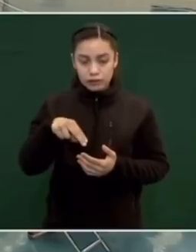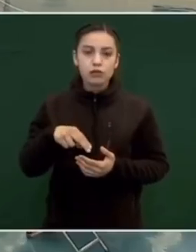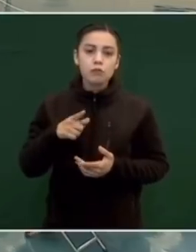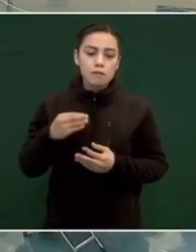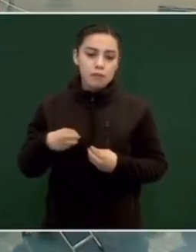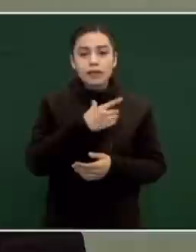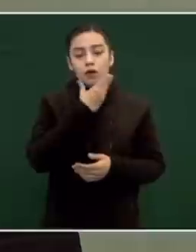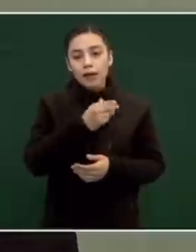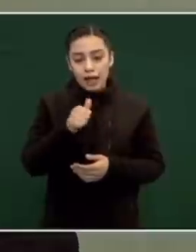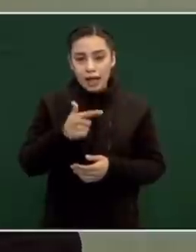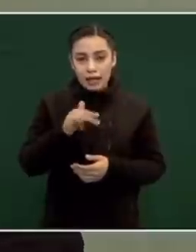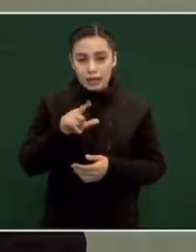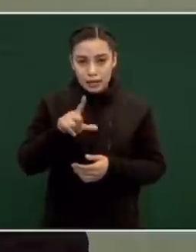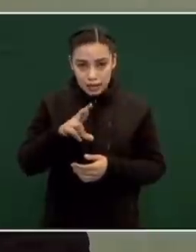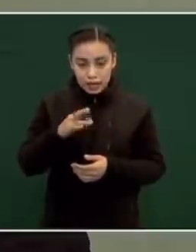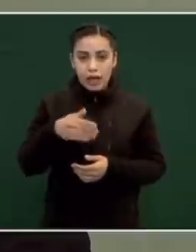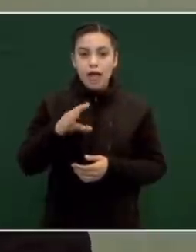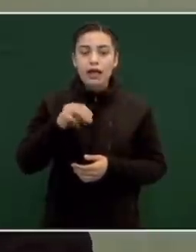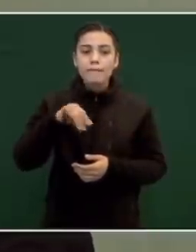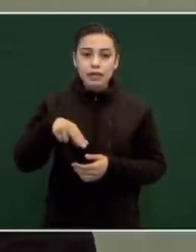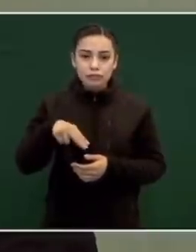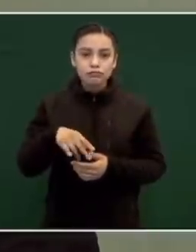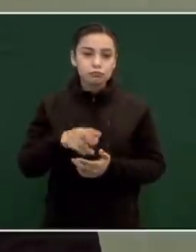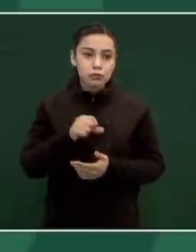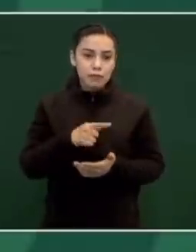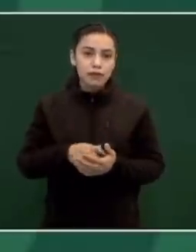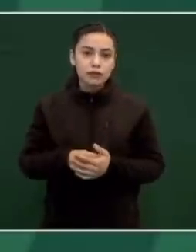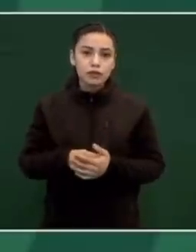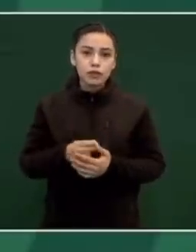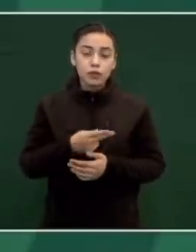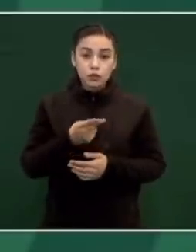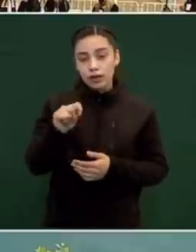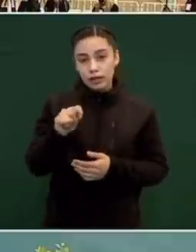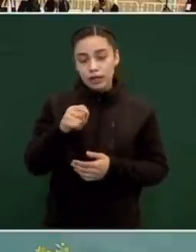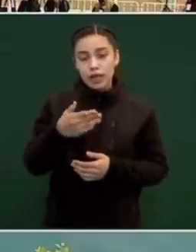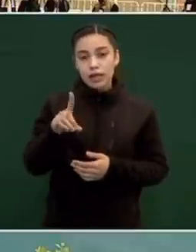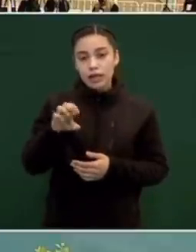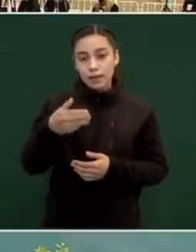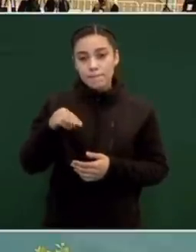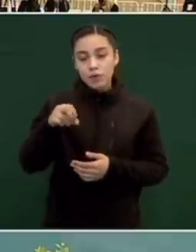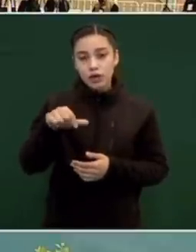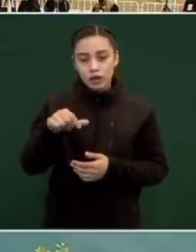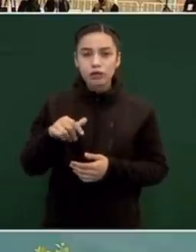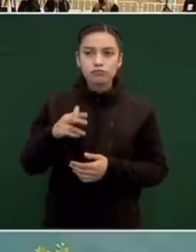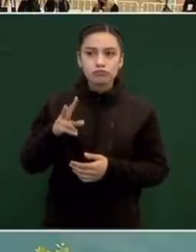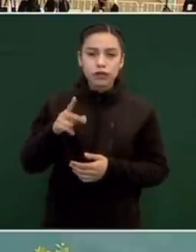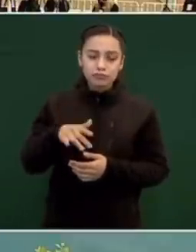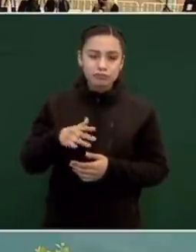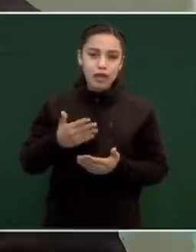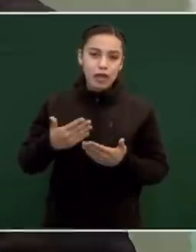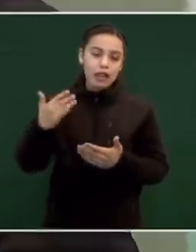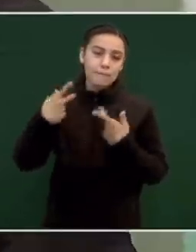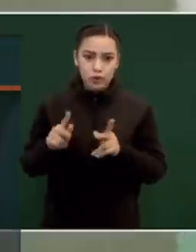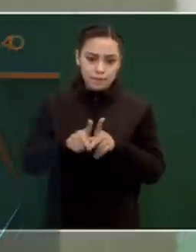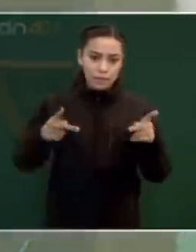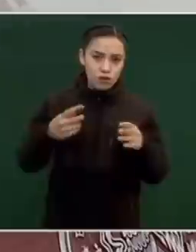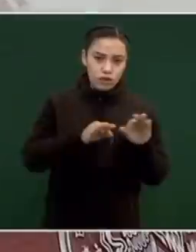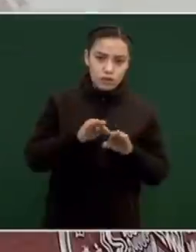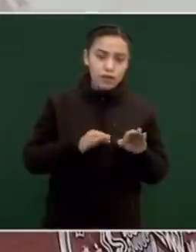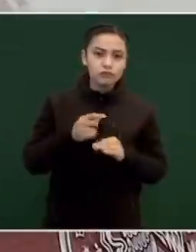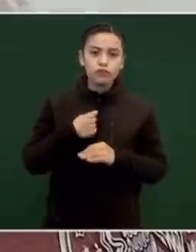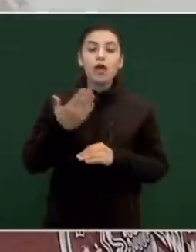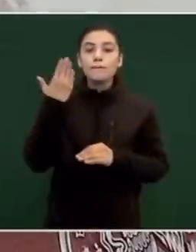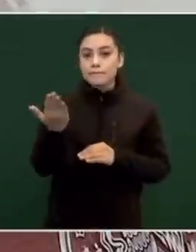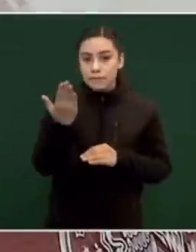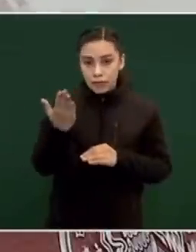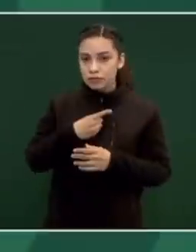Trauce, Aguilar Camín. ¿Se acuerdan que le estoy pidiendo a Loret de Mola, que lo considero un mercenario, golpeador, corrupto, que nos diga